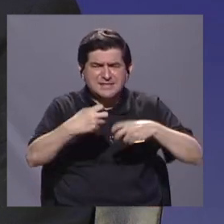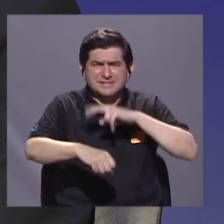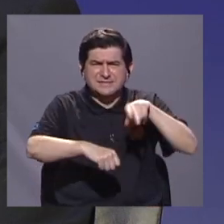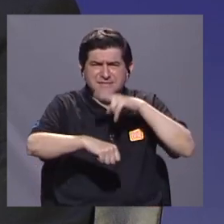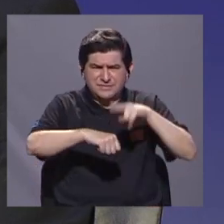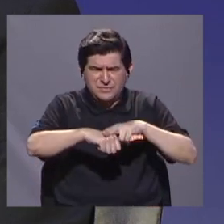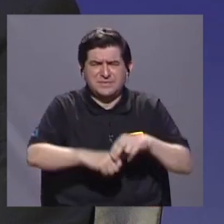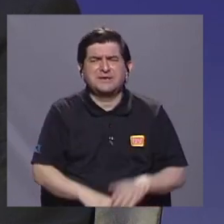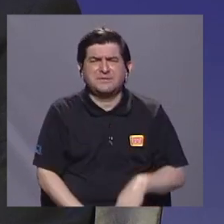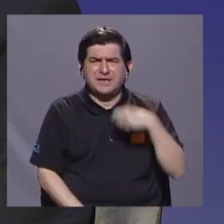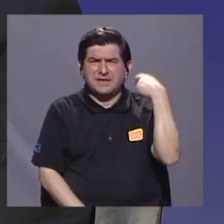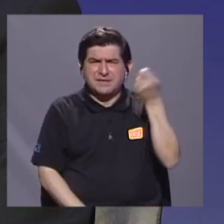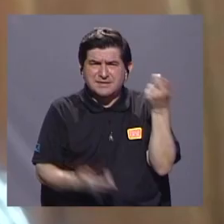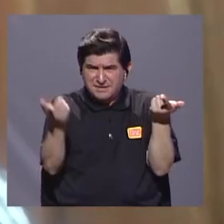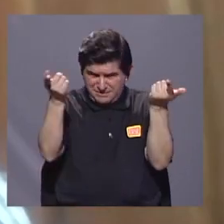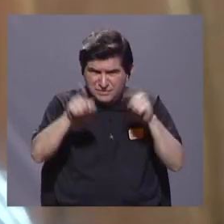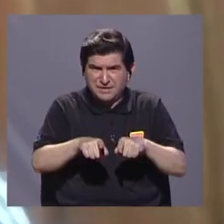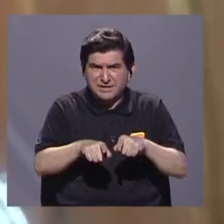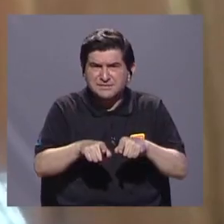áreas de Guanacaste, Ronald?